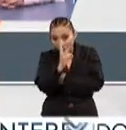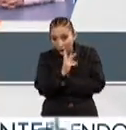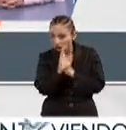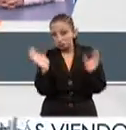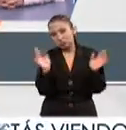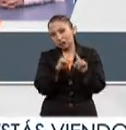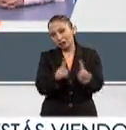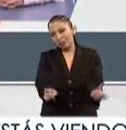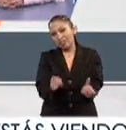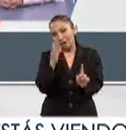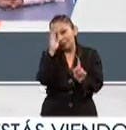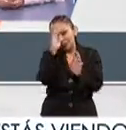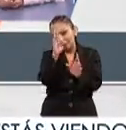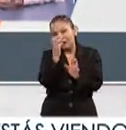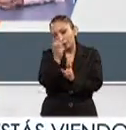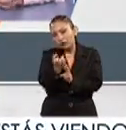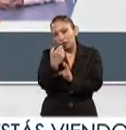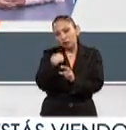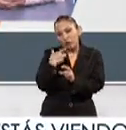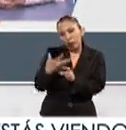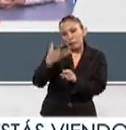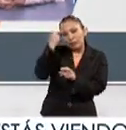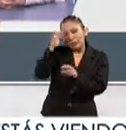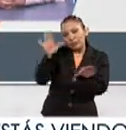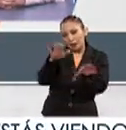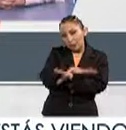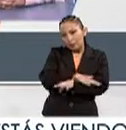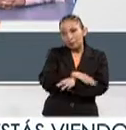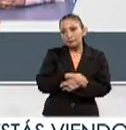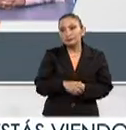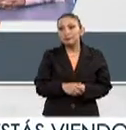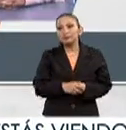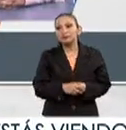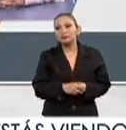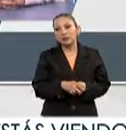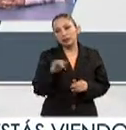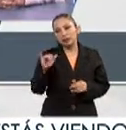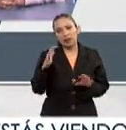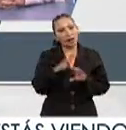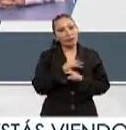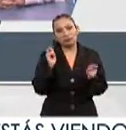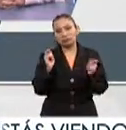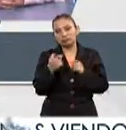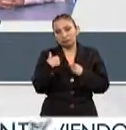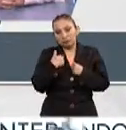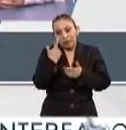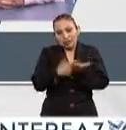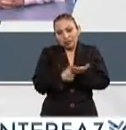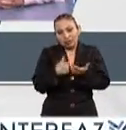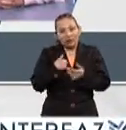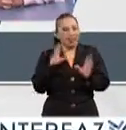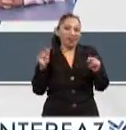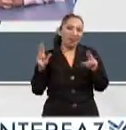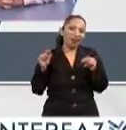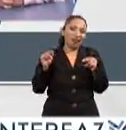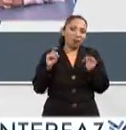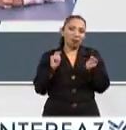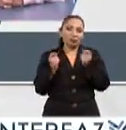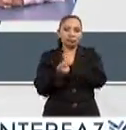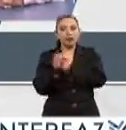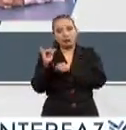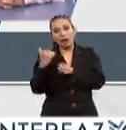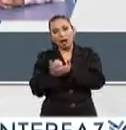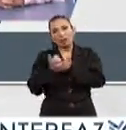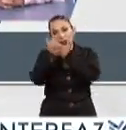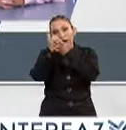ti, creo que eso fue lo que más cambié, y sí, cambias bastante, tal vez tú dices no, pero si